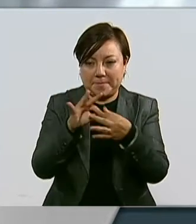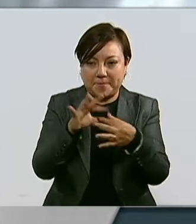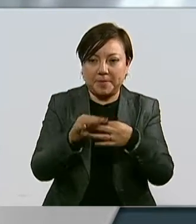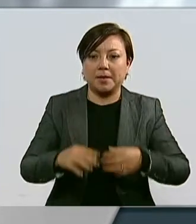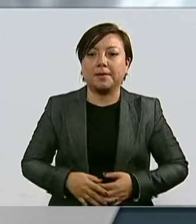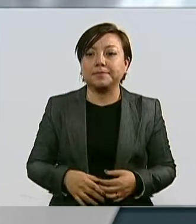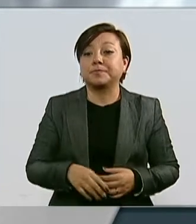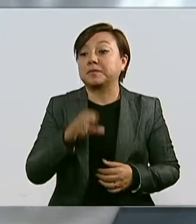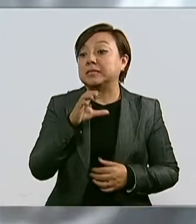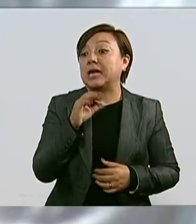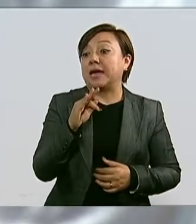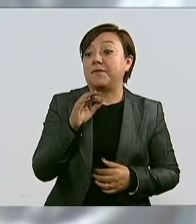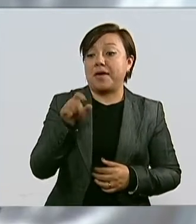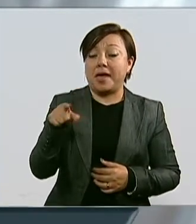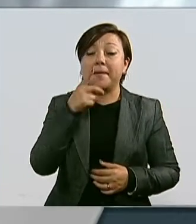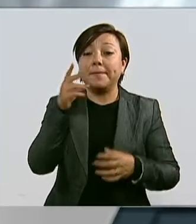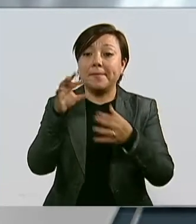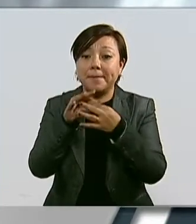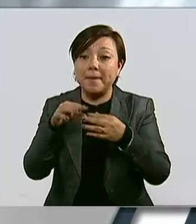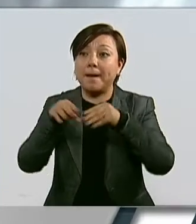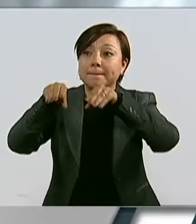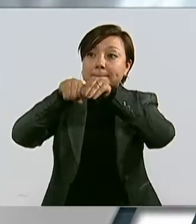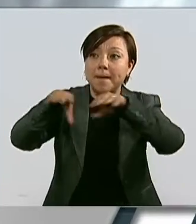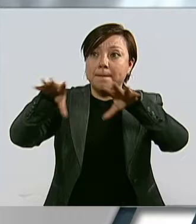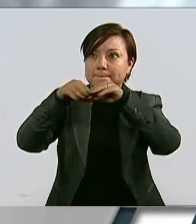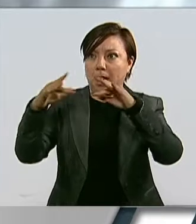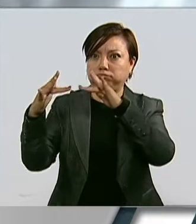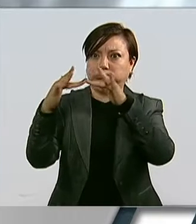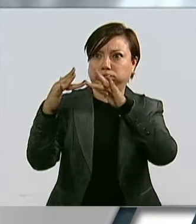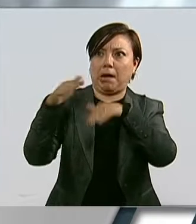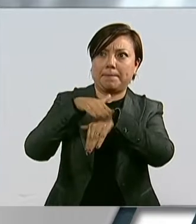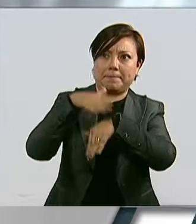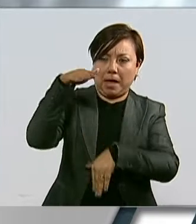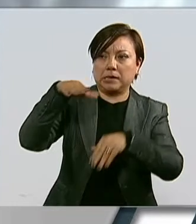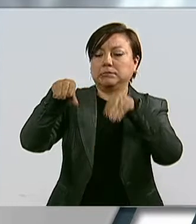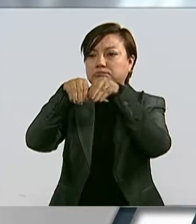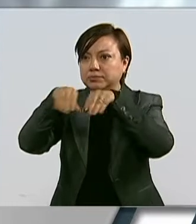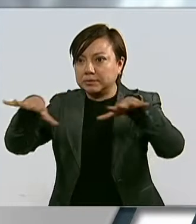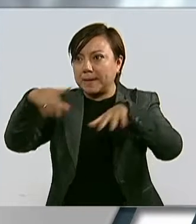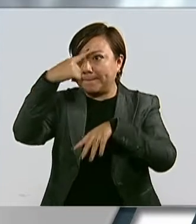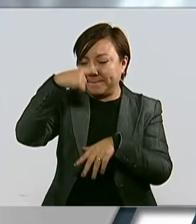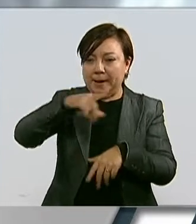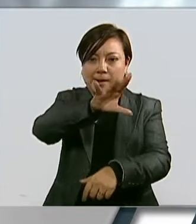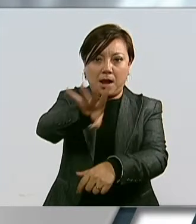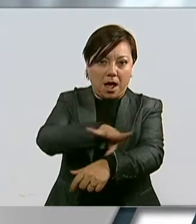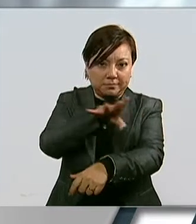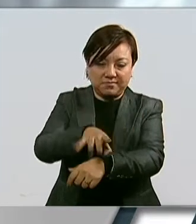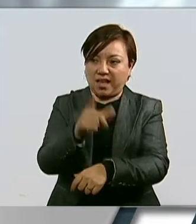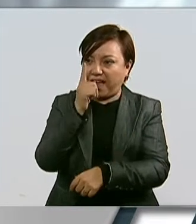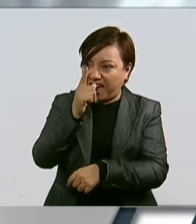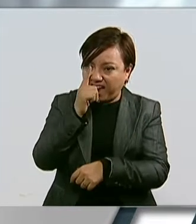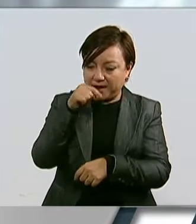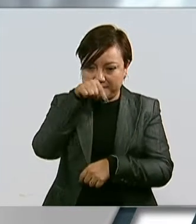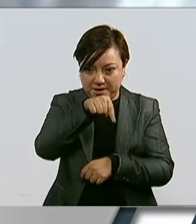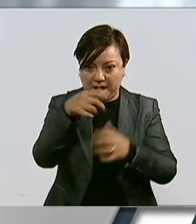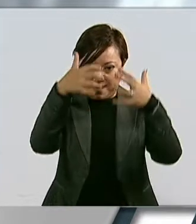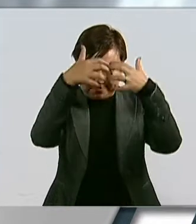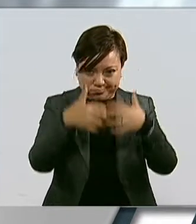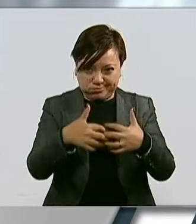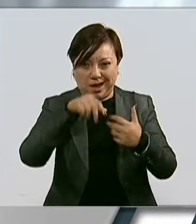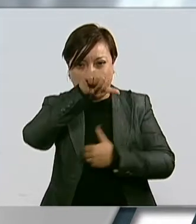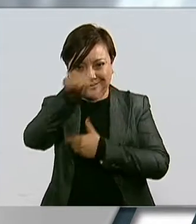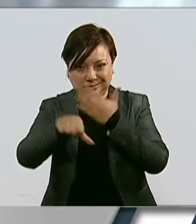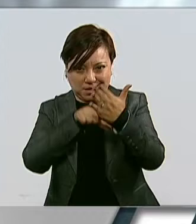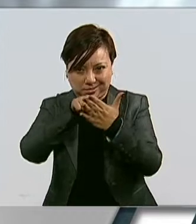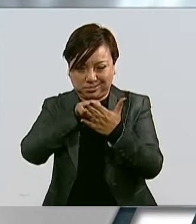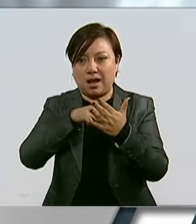La CFE ha ampliado la red de transmisión que permite la transportación de electricidad desde las centrales eléctricas